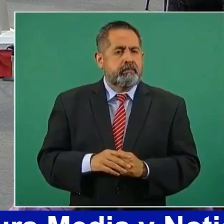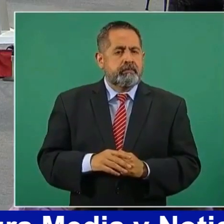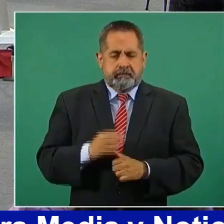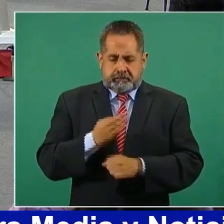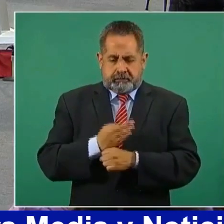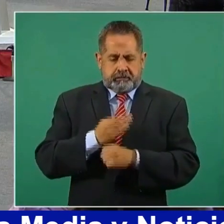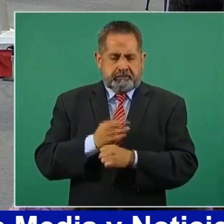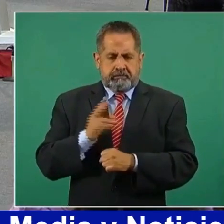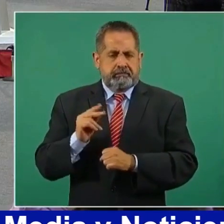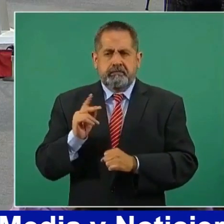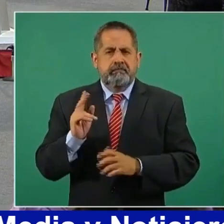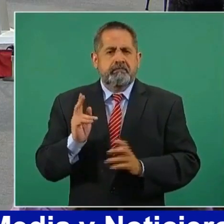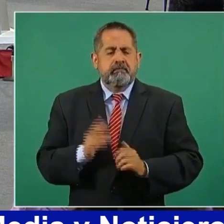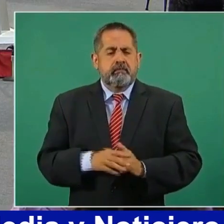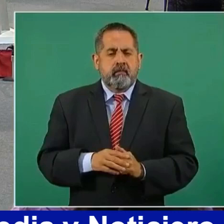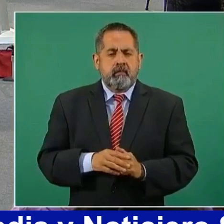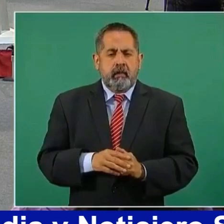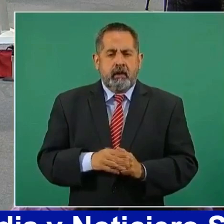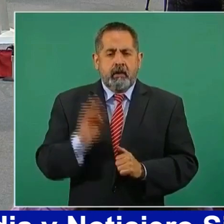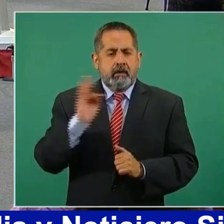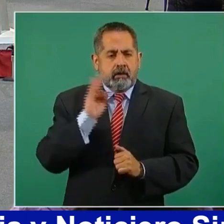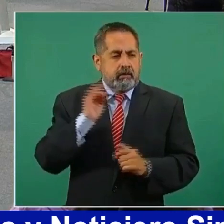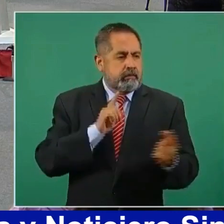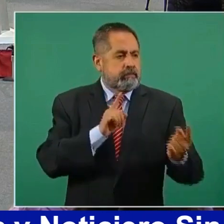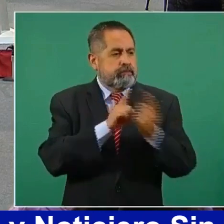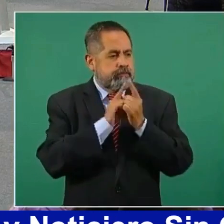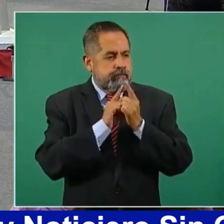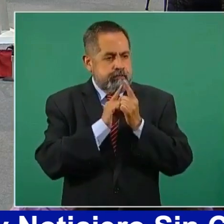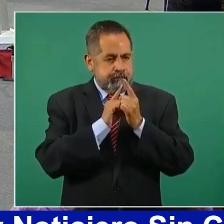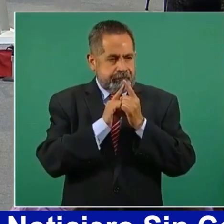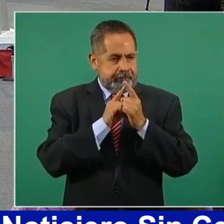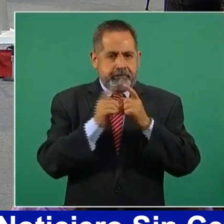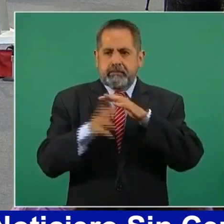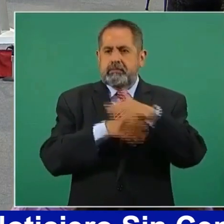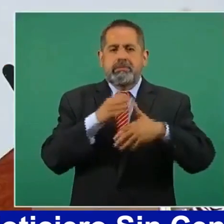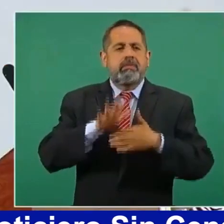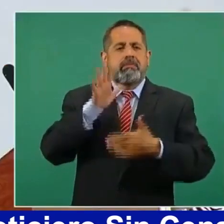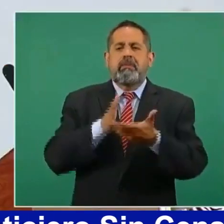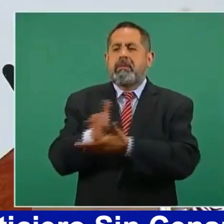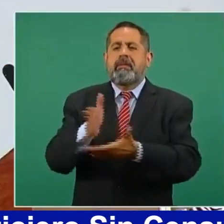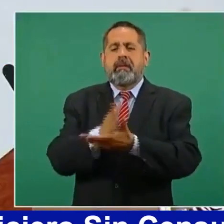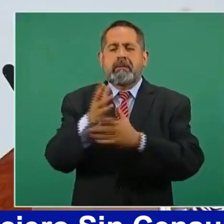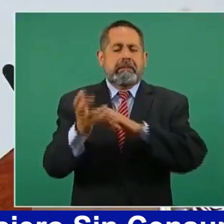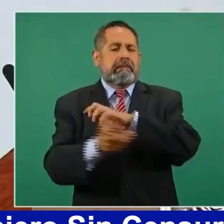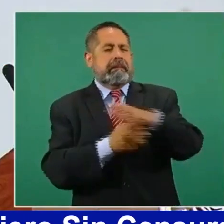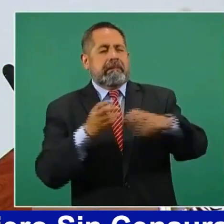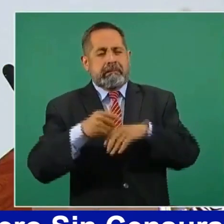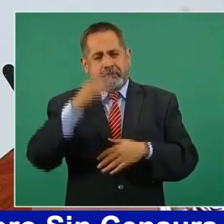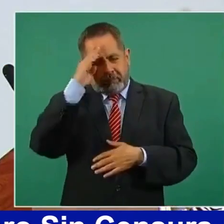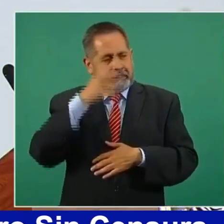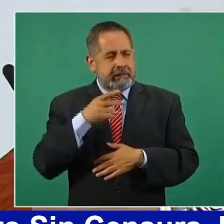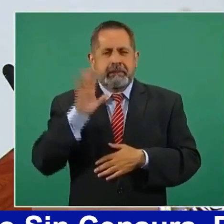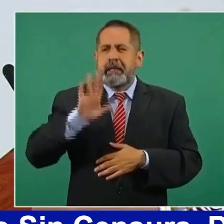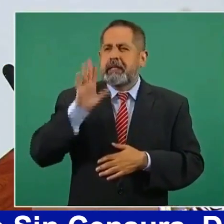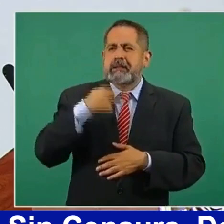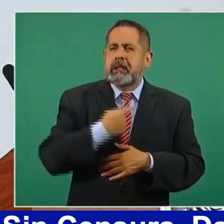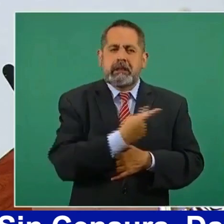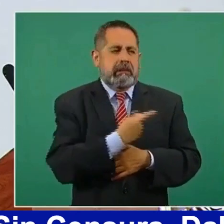interferir o se puede pensar que estamos